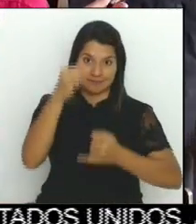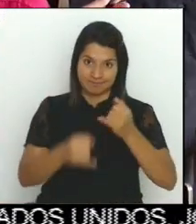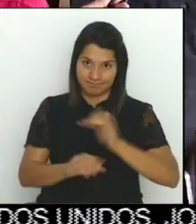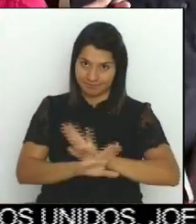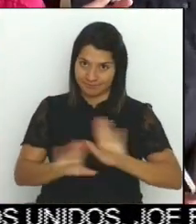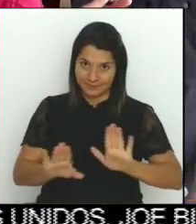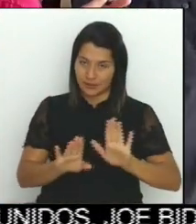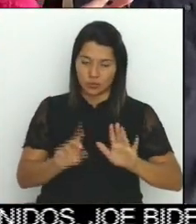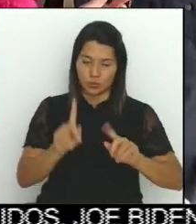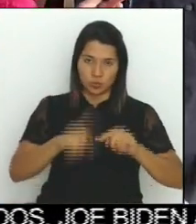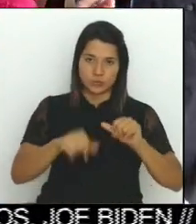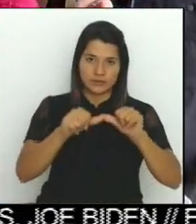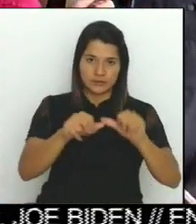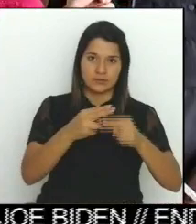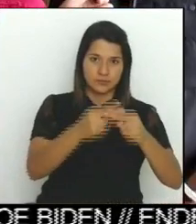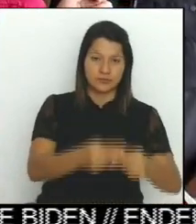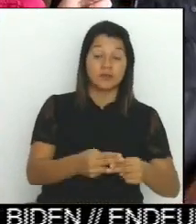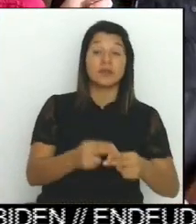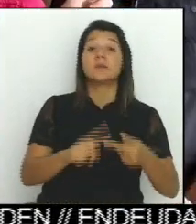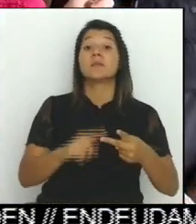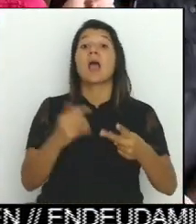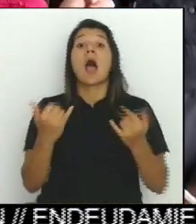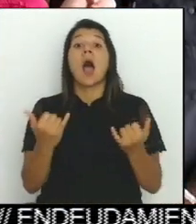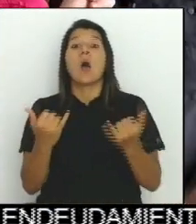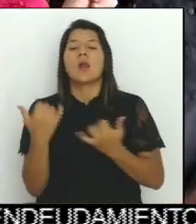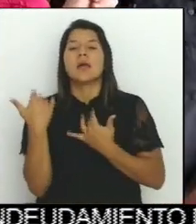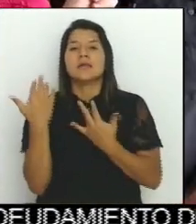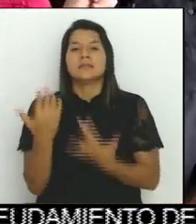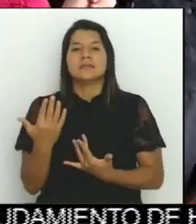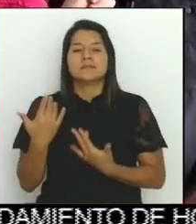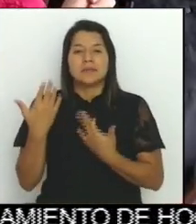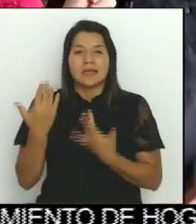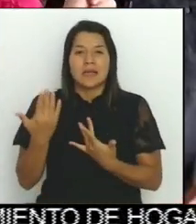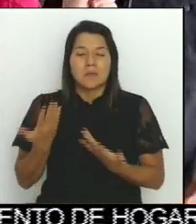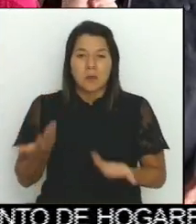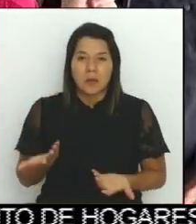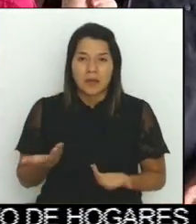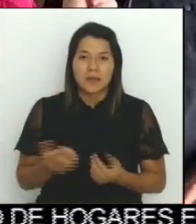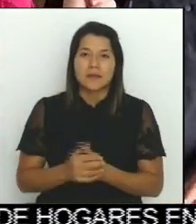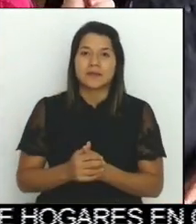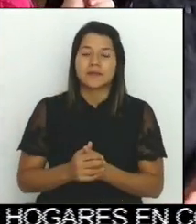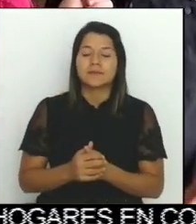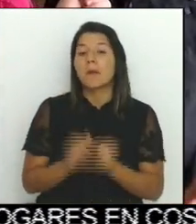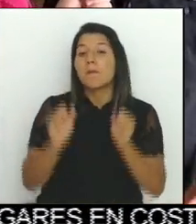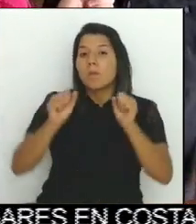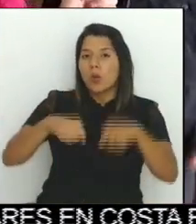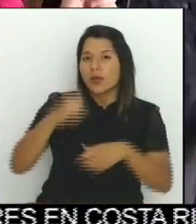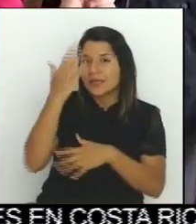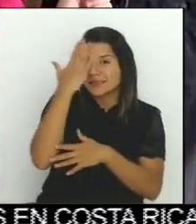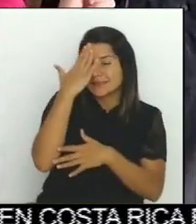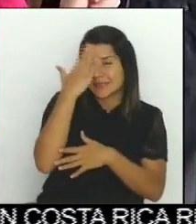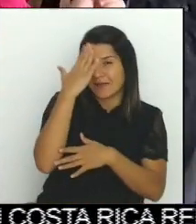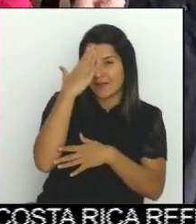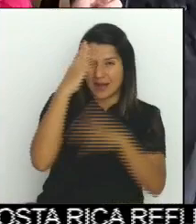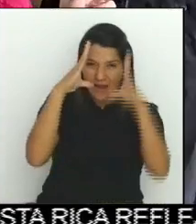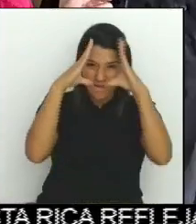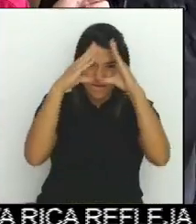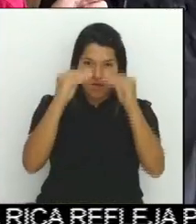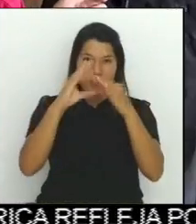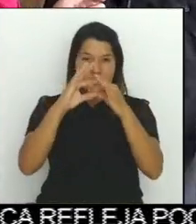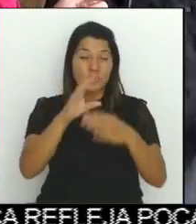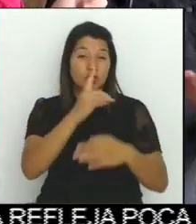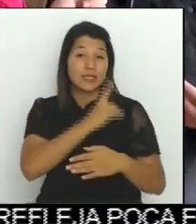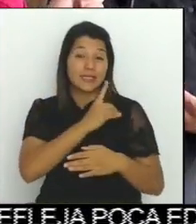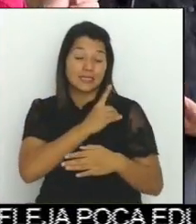se conozca el informe sobre los directores regionales, estamos esperando un informe de recursos humanos,